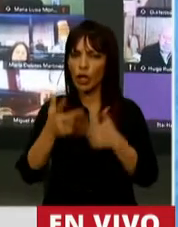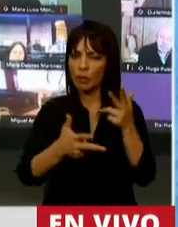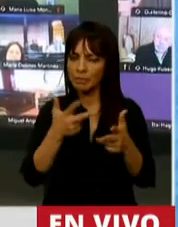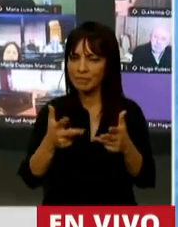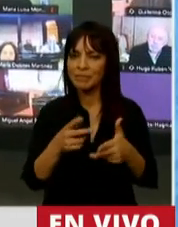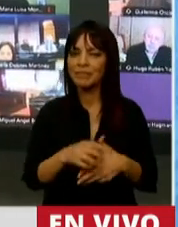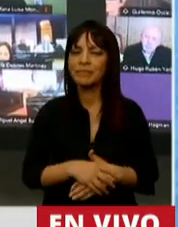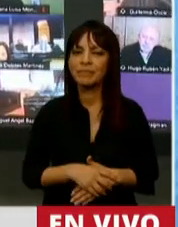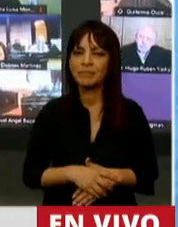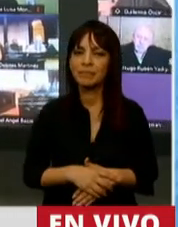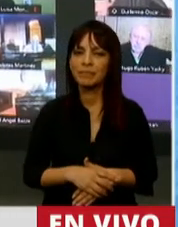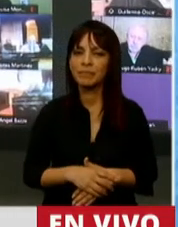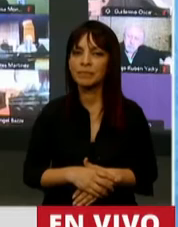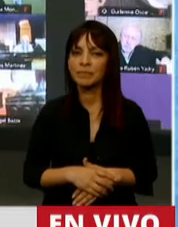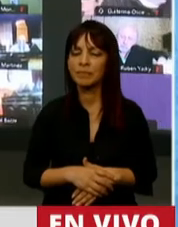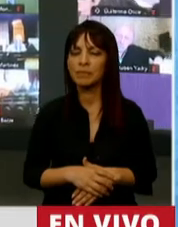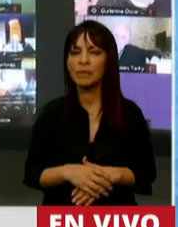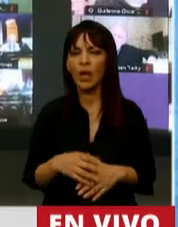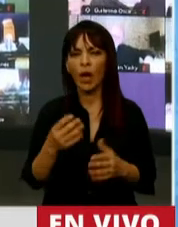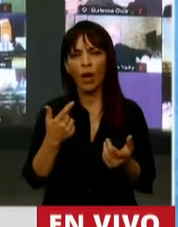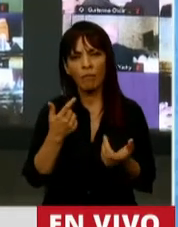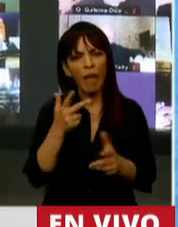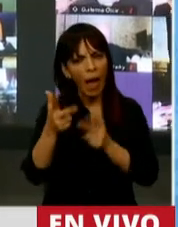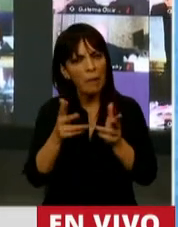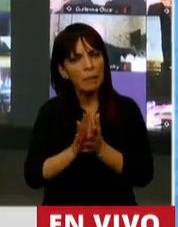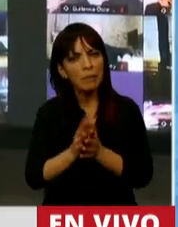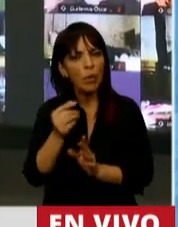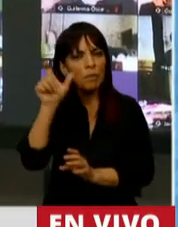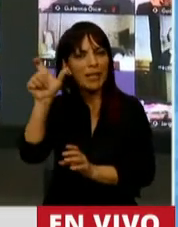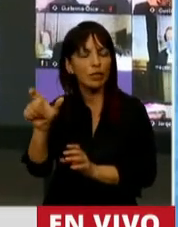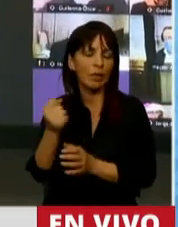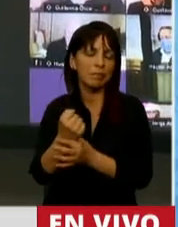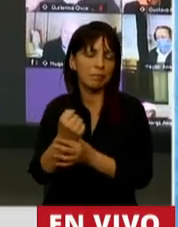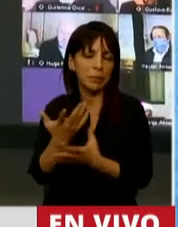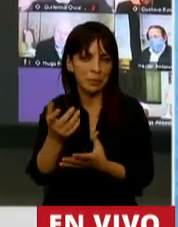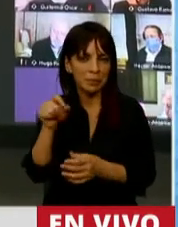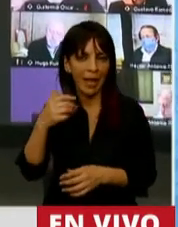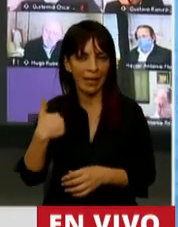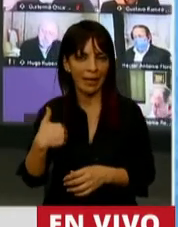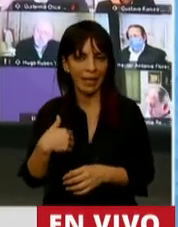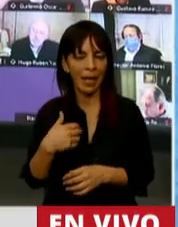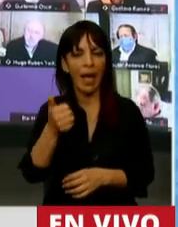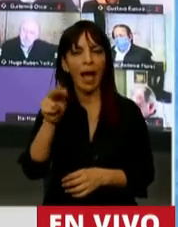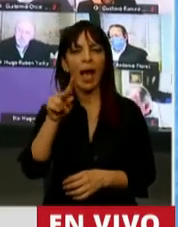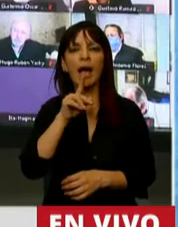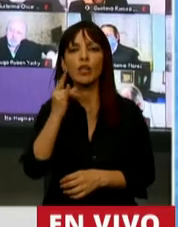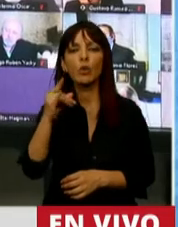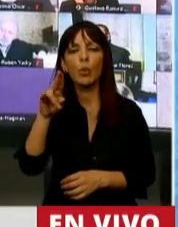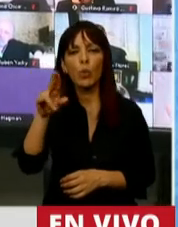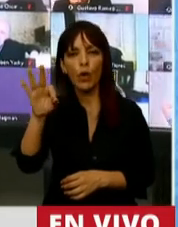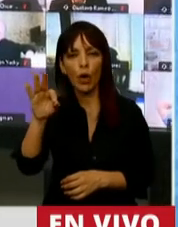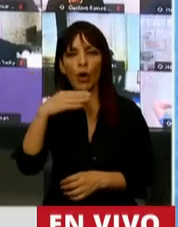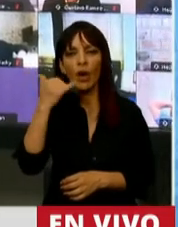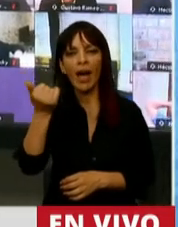colación o traer y hacer presente a un intelectual argentino, Arturo Jauretche.